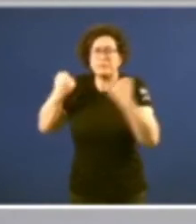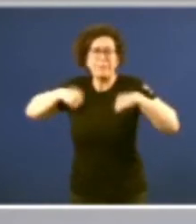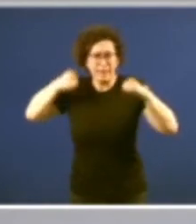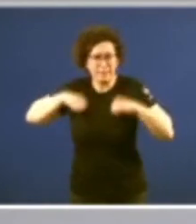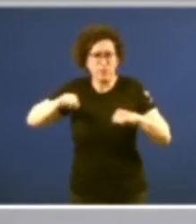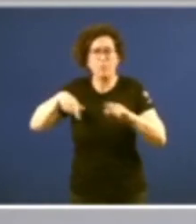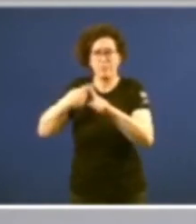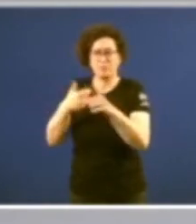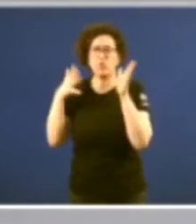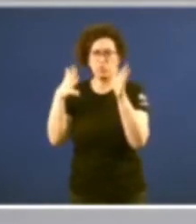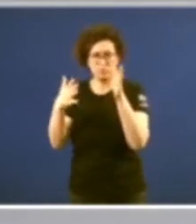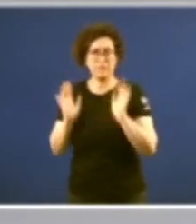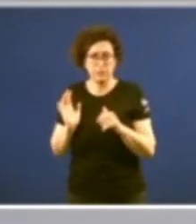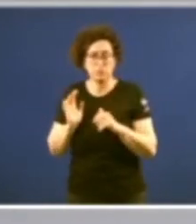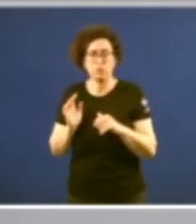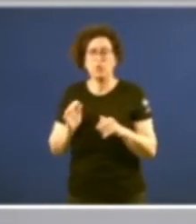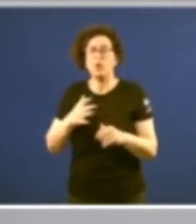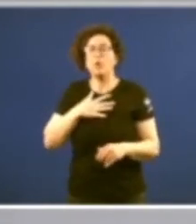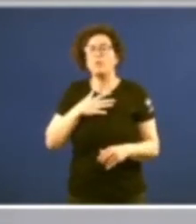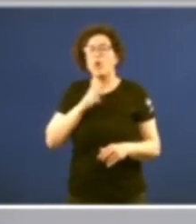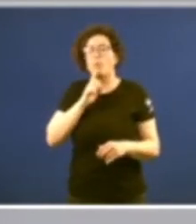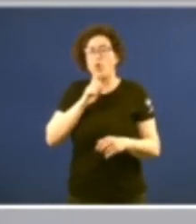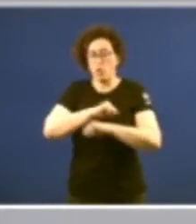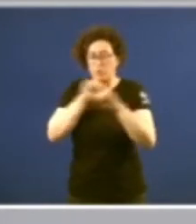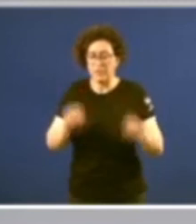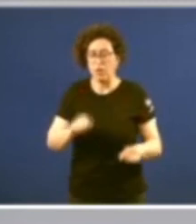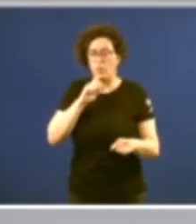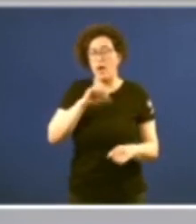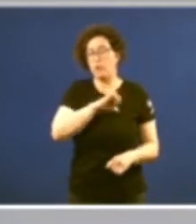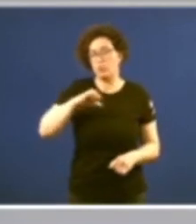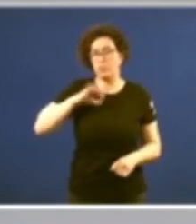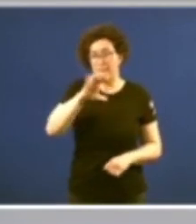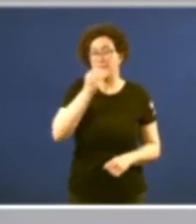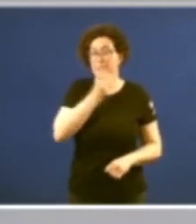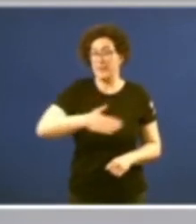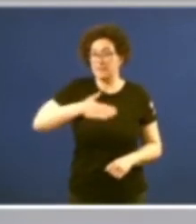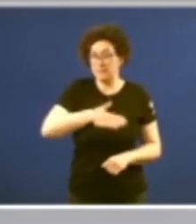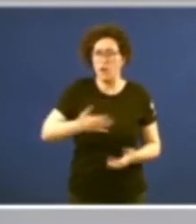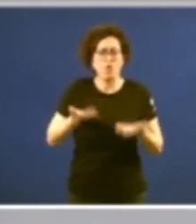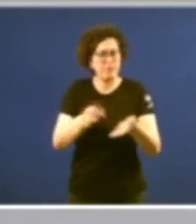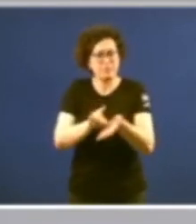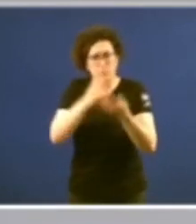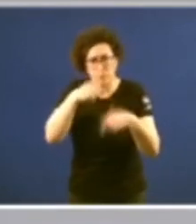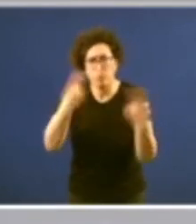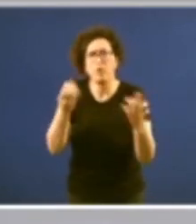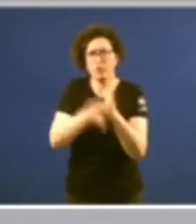consegue ademais de consolidarse cunha autonomía do benestar con servicios públicos de calidade a